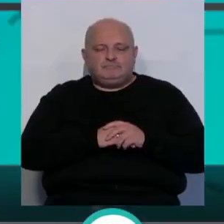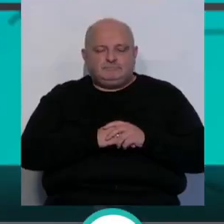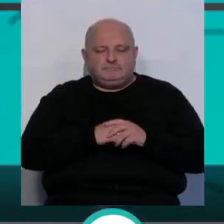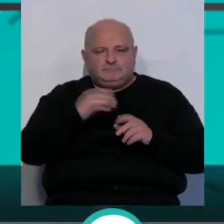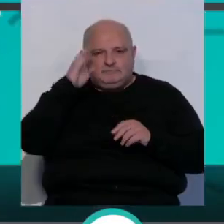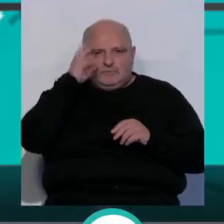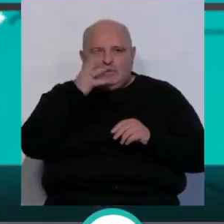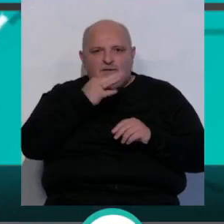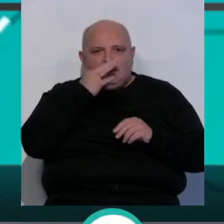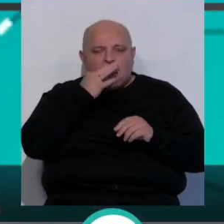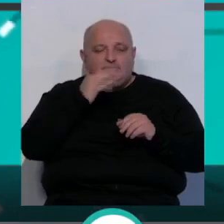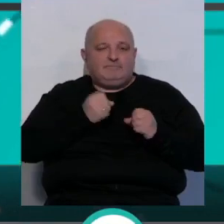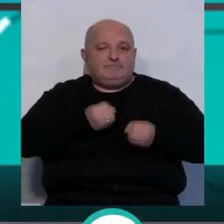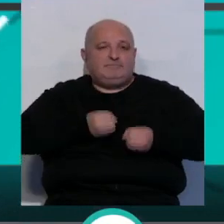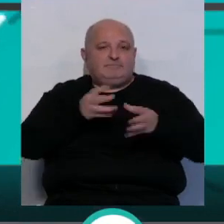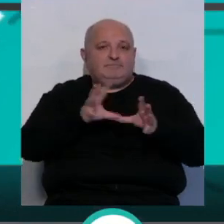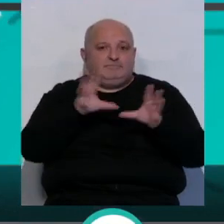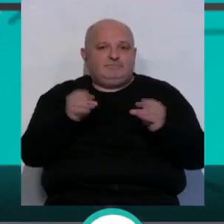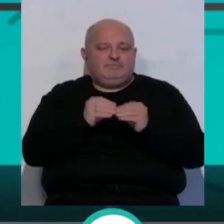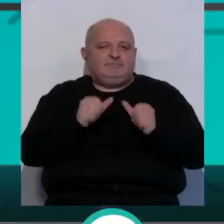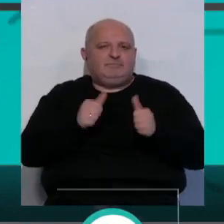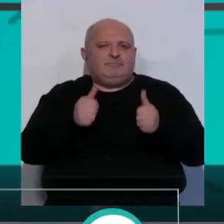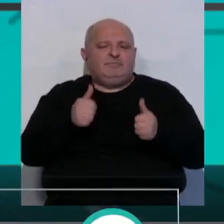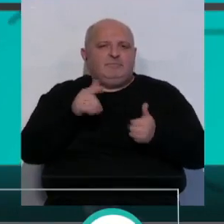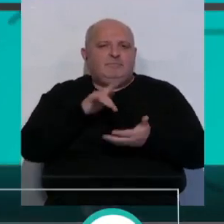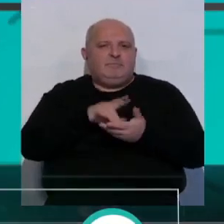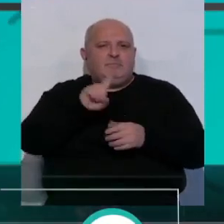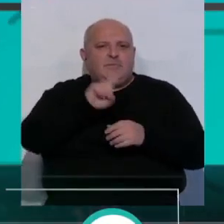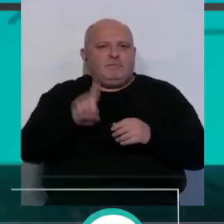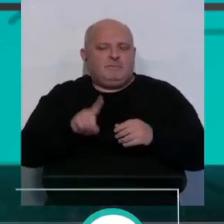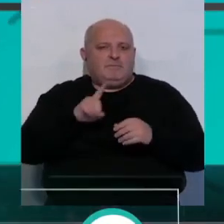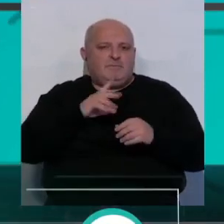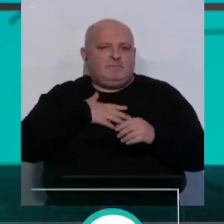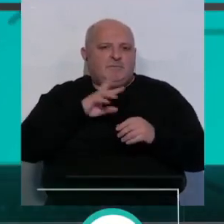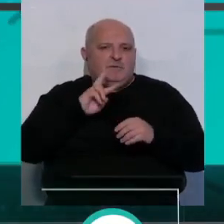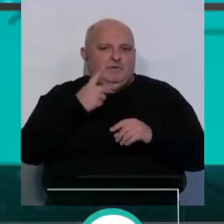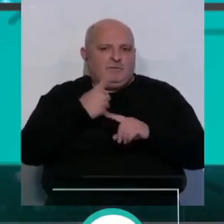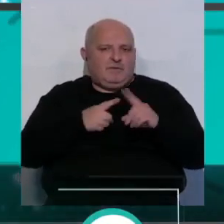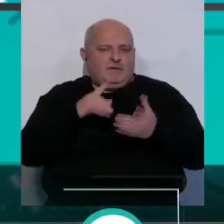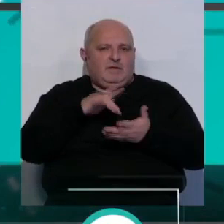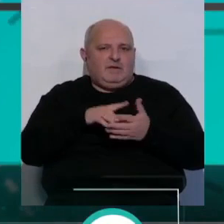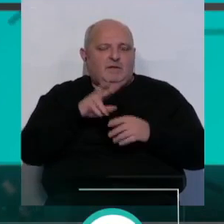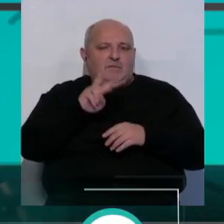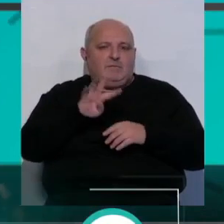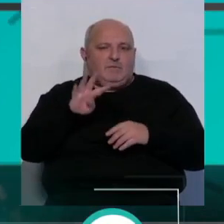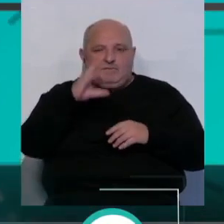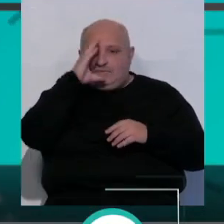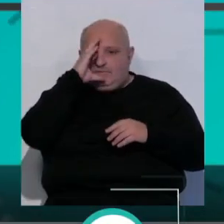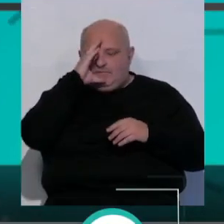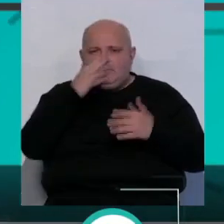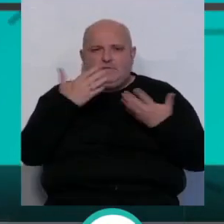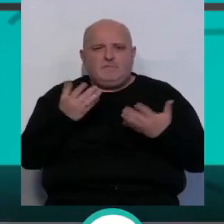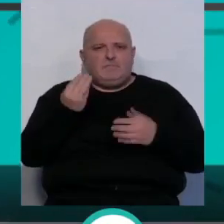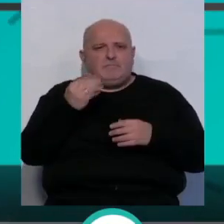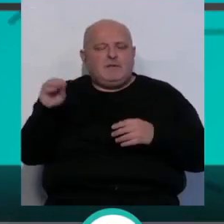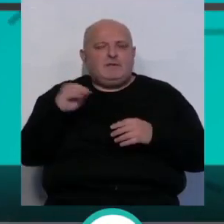Saludos, buenas tardes. Con esta información comenzamos nuestra primera edición de Noticias Cádiz en este 24 de febrero que nos deja además